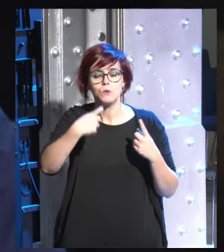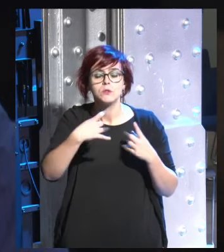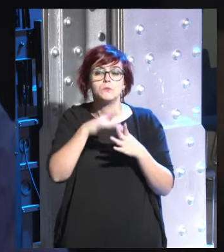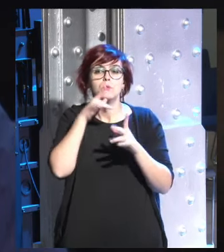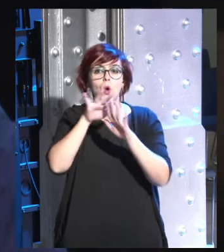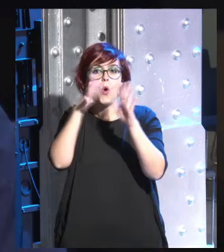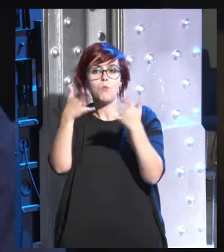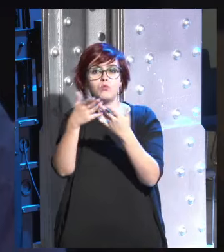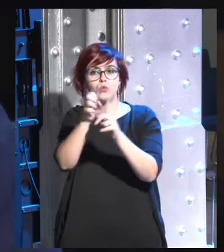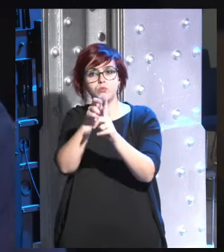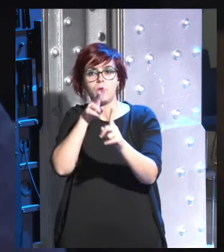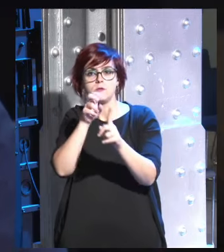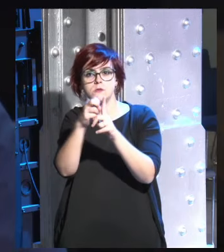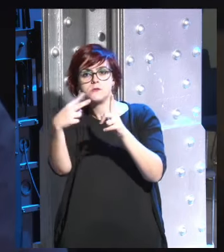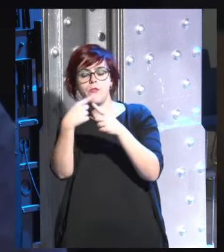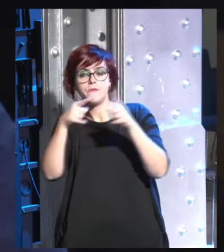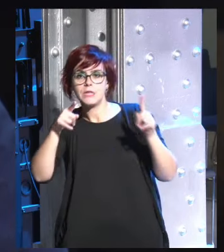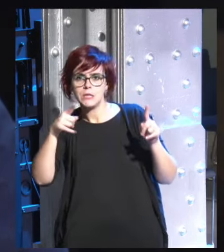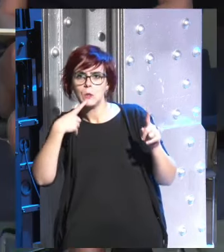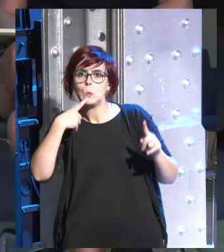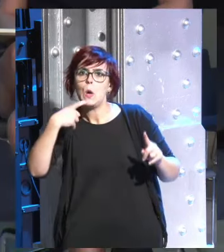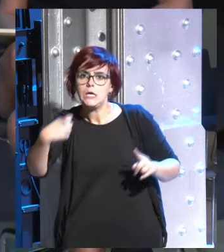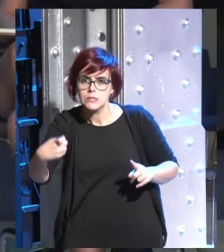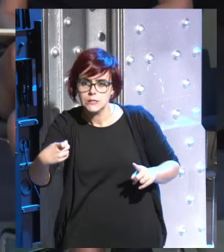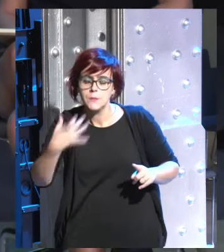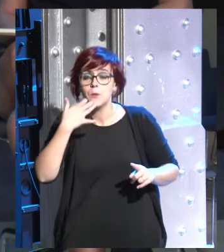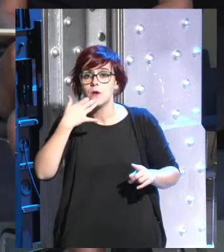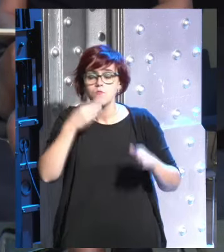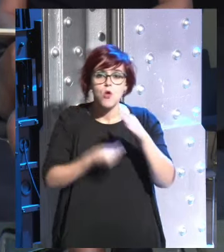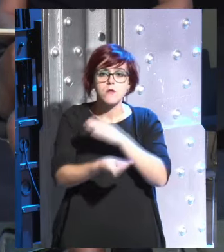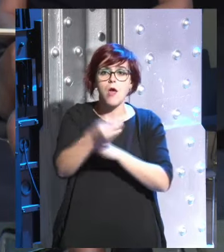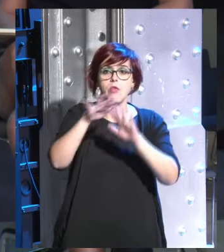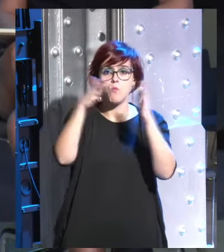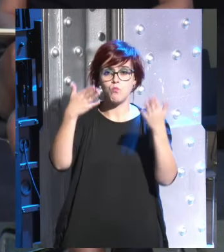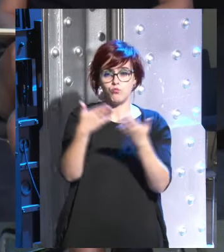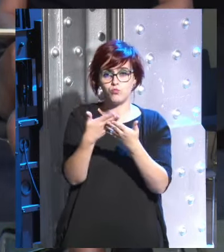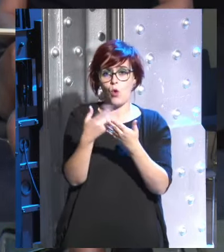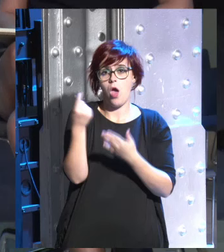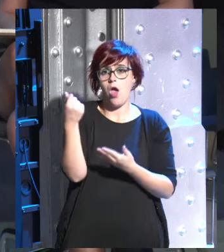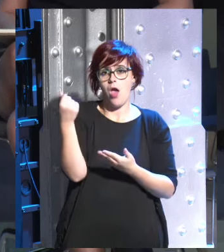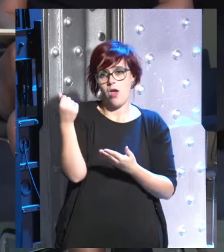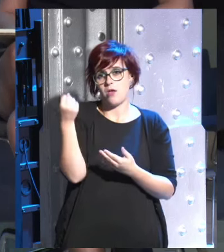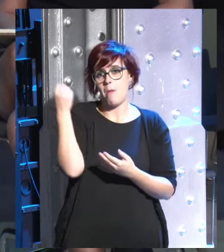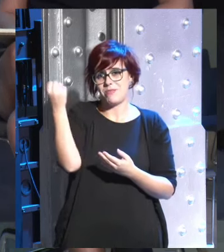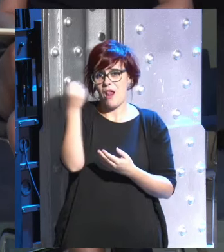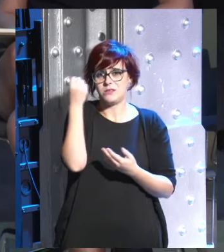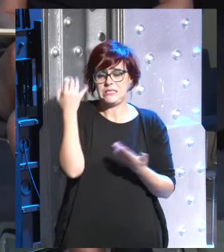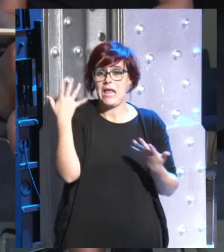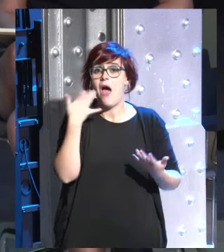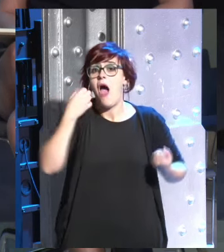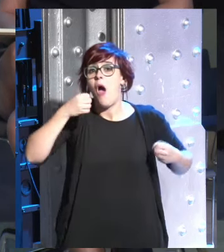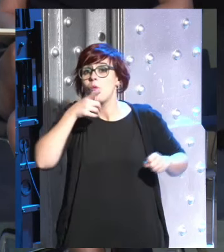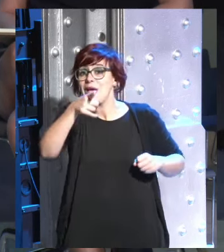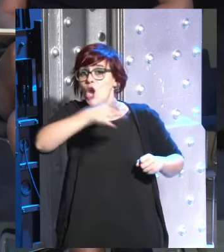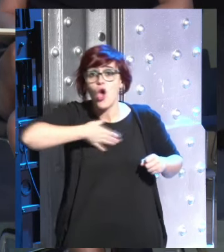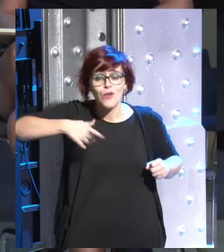mundo con otra visión o con otros ojos por ejemplo si has nacido en un mundo capitalista aunque no quieras